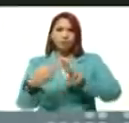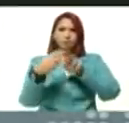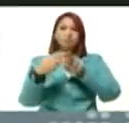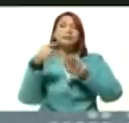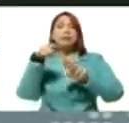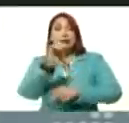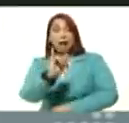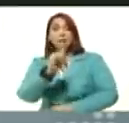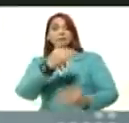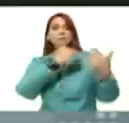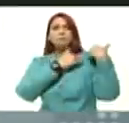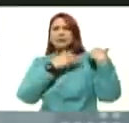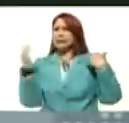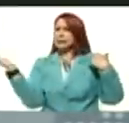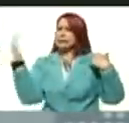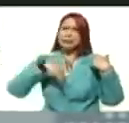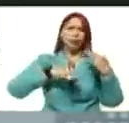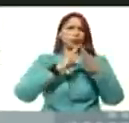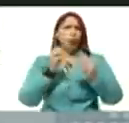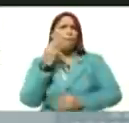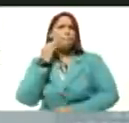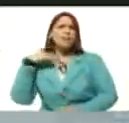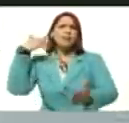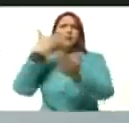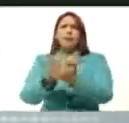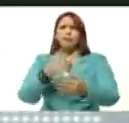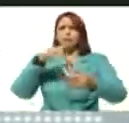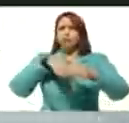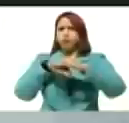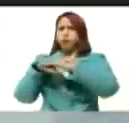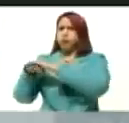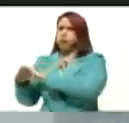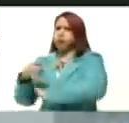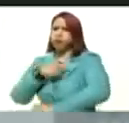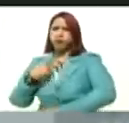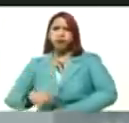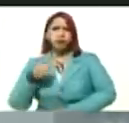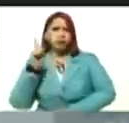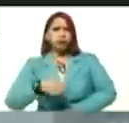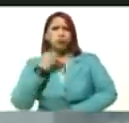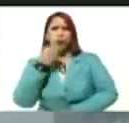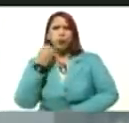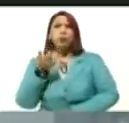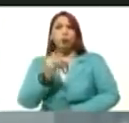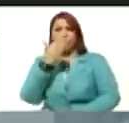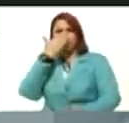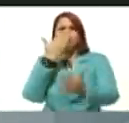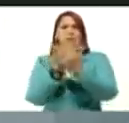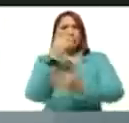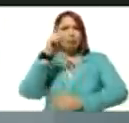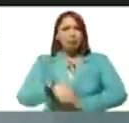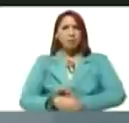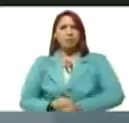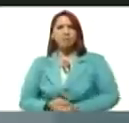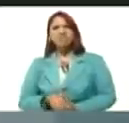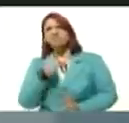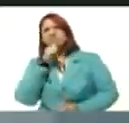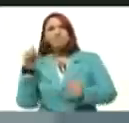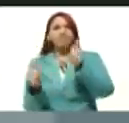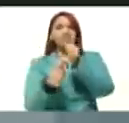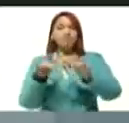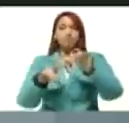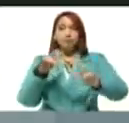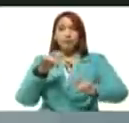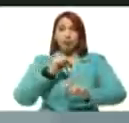jefe. Tráigase toda esa experiencia acumulada en Rusia, de esta juventud que está al frente. Y como secretario del